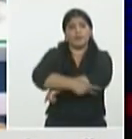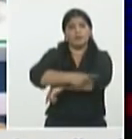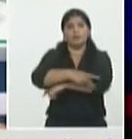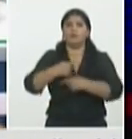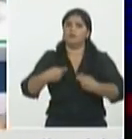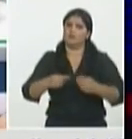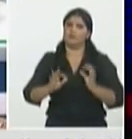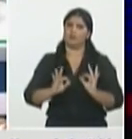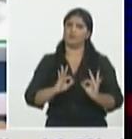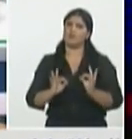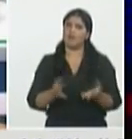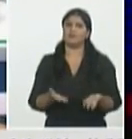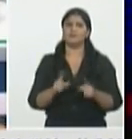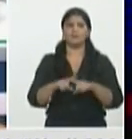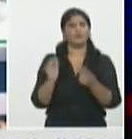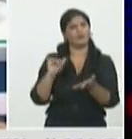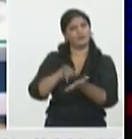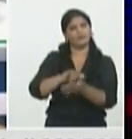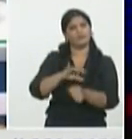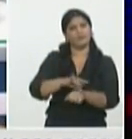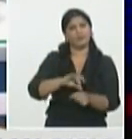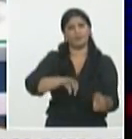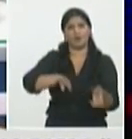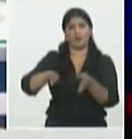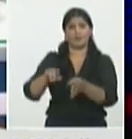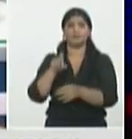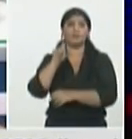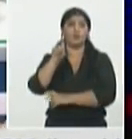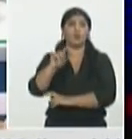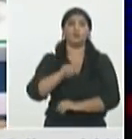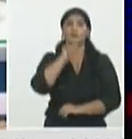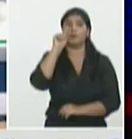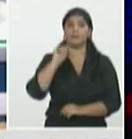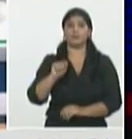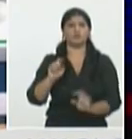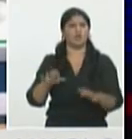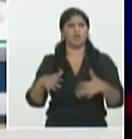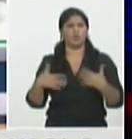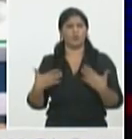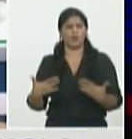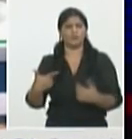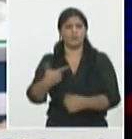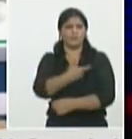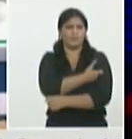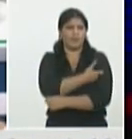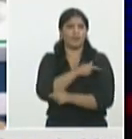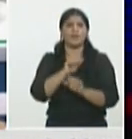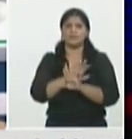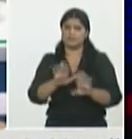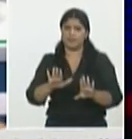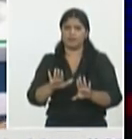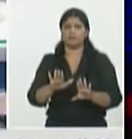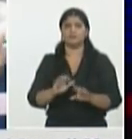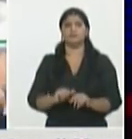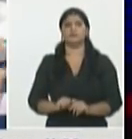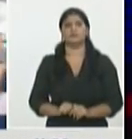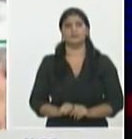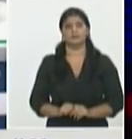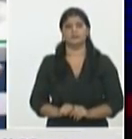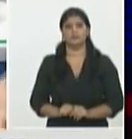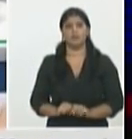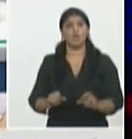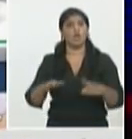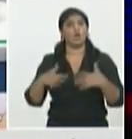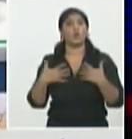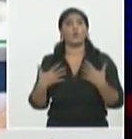pregunta doctor cuando se prevé que la estrategia cubana de vacunación surta efectos y esta es una pregunta que me reitera cuando se